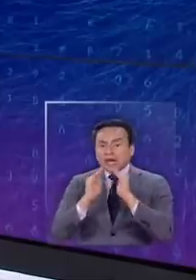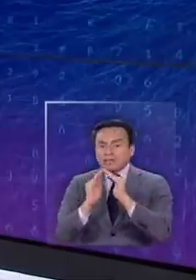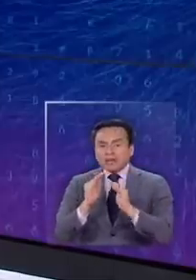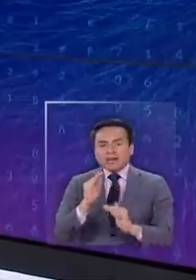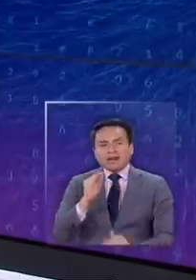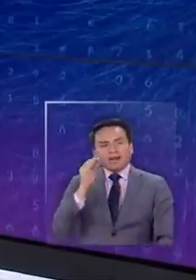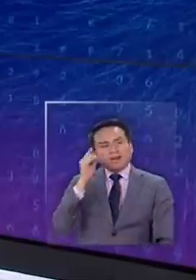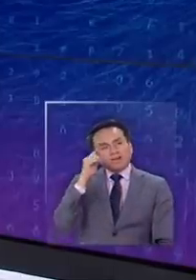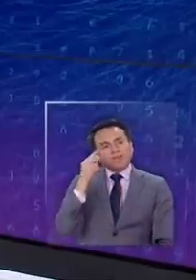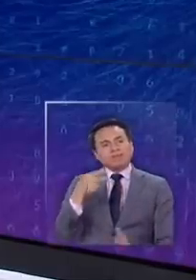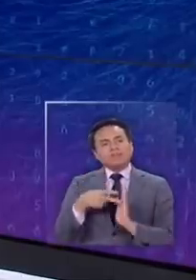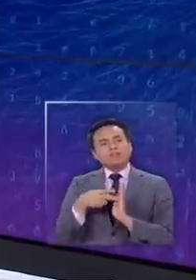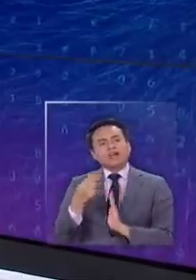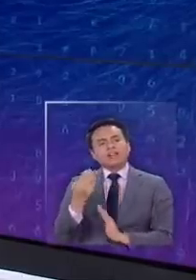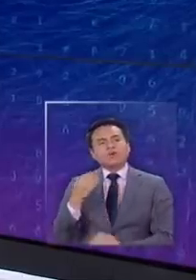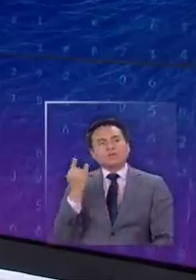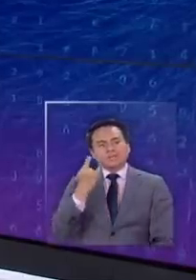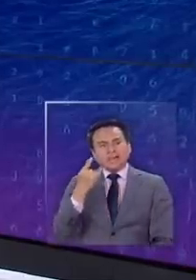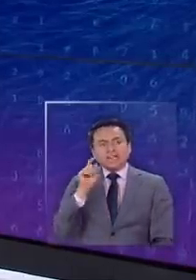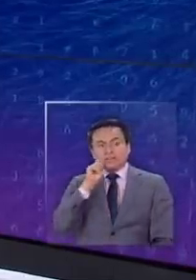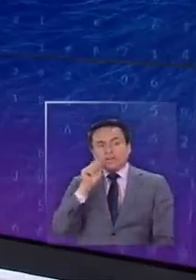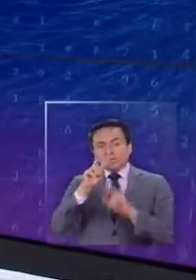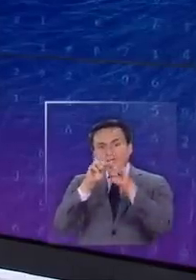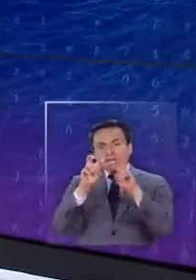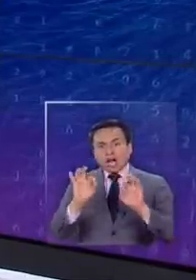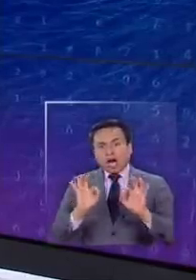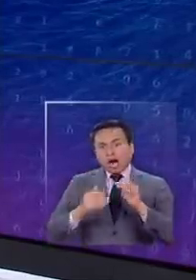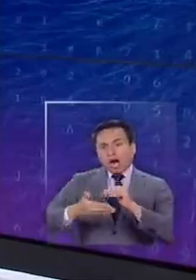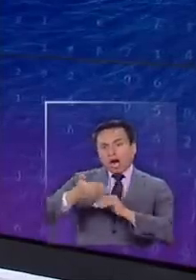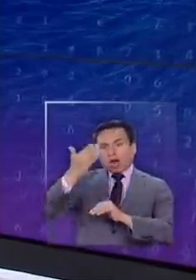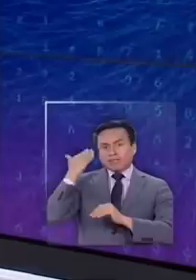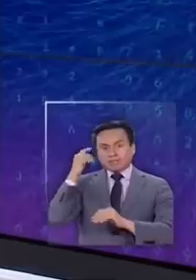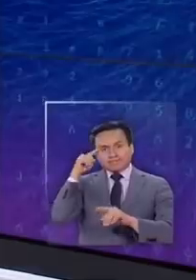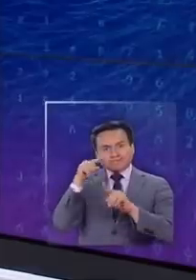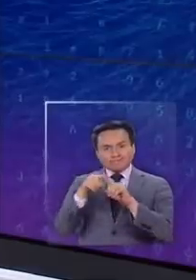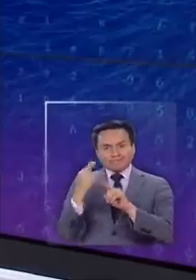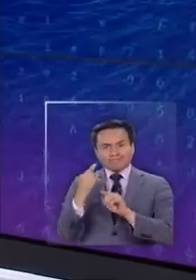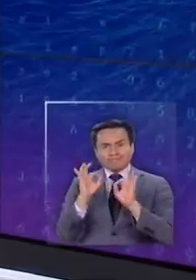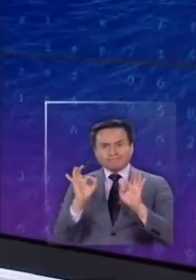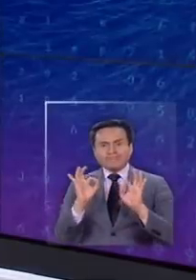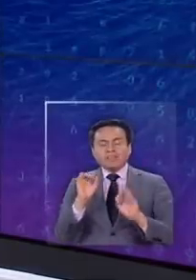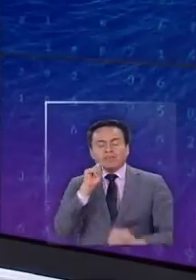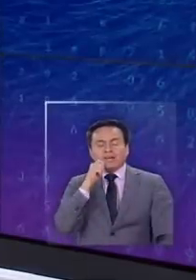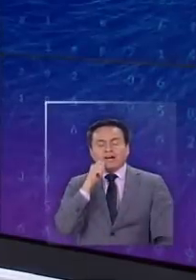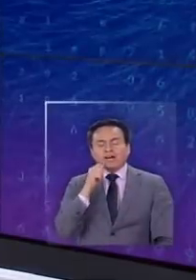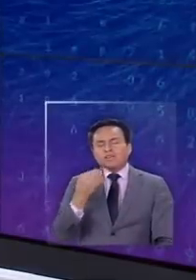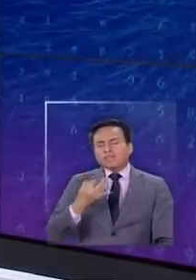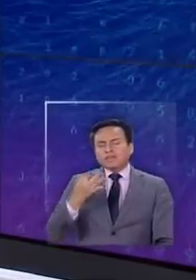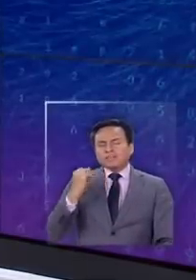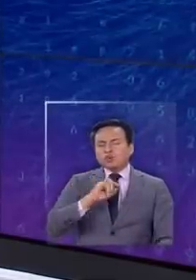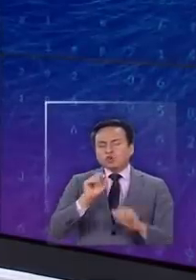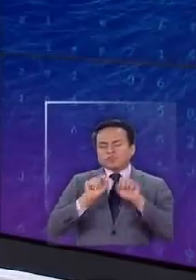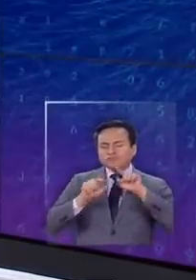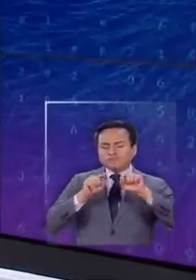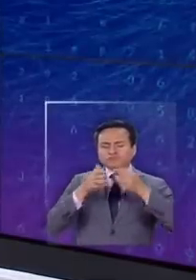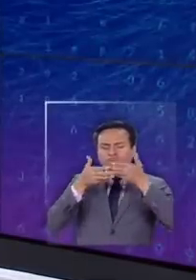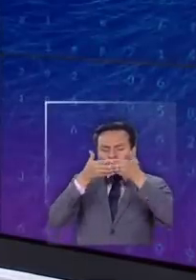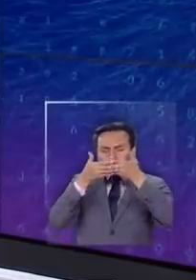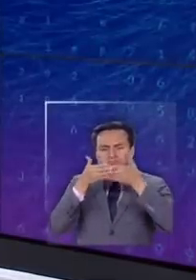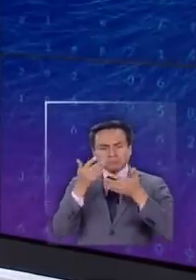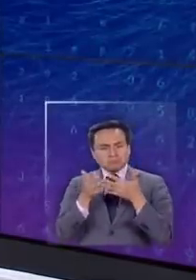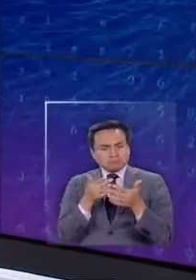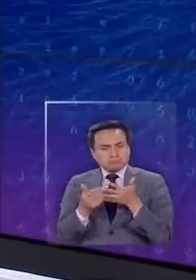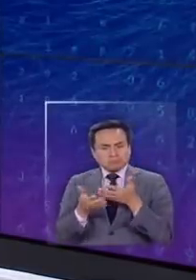que el año 2013 la Universidad de Cambridge hizo un estudio que lo que busca era medir justamente la efectividad de materiales caseros